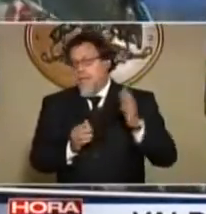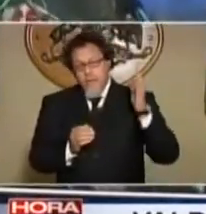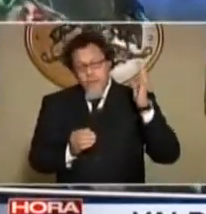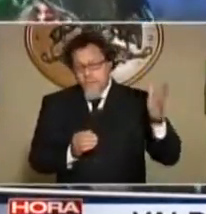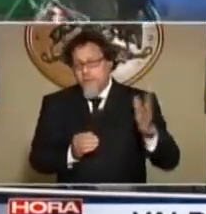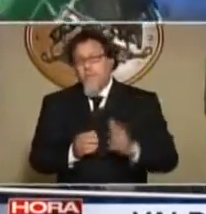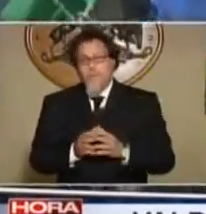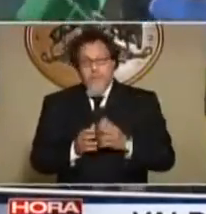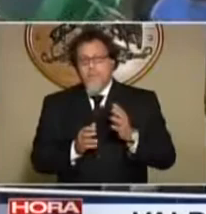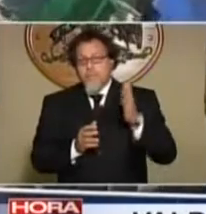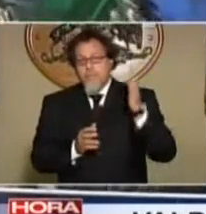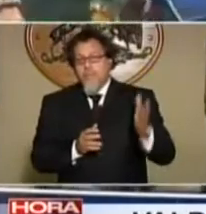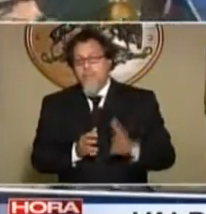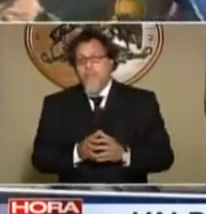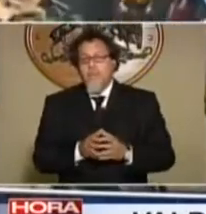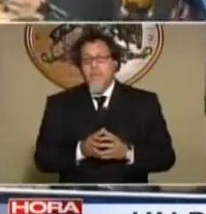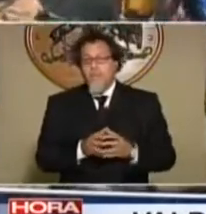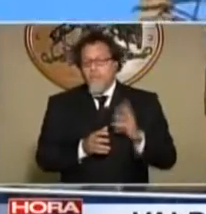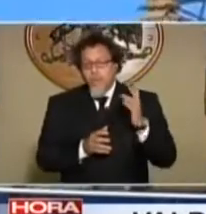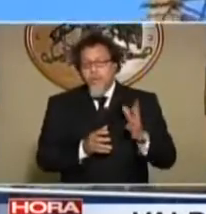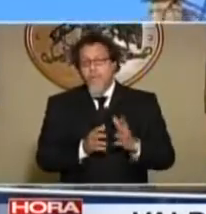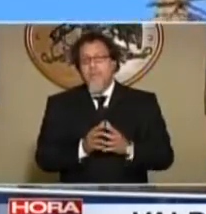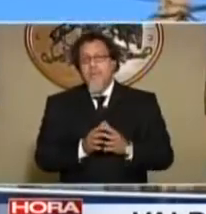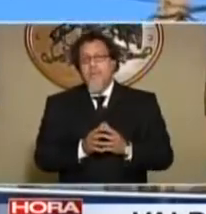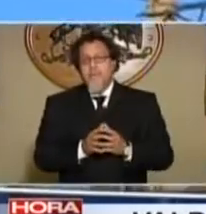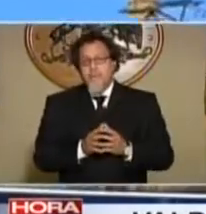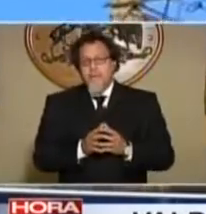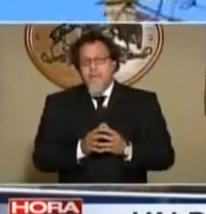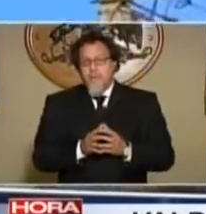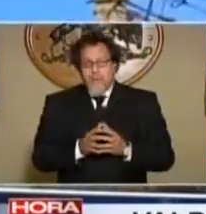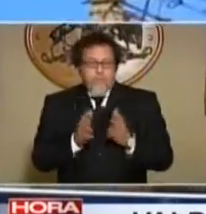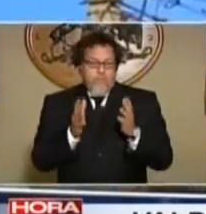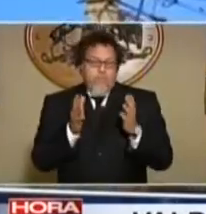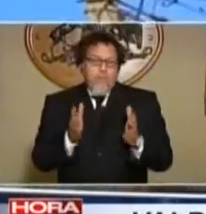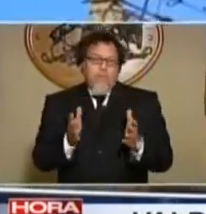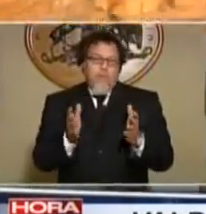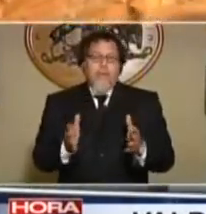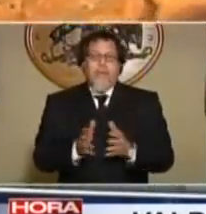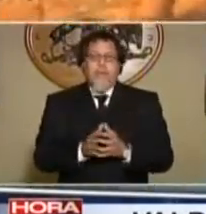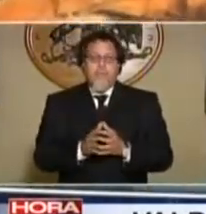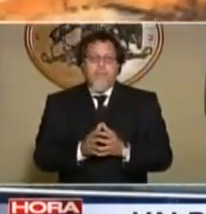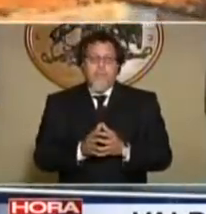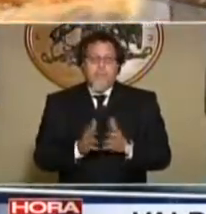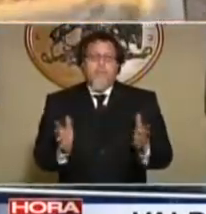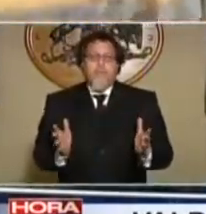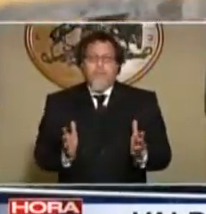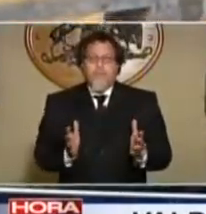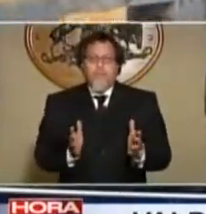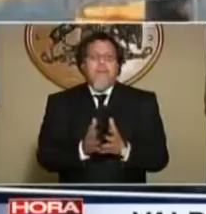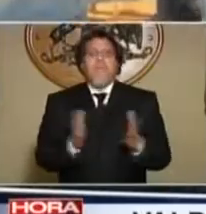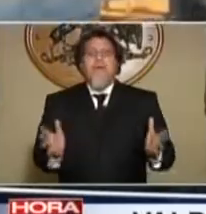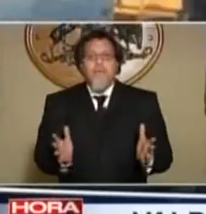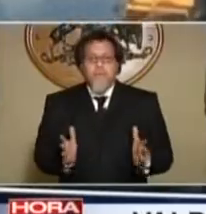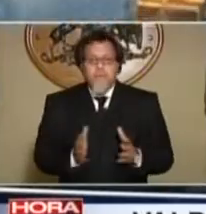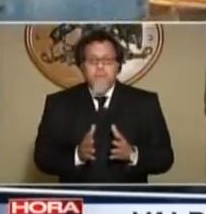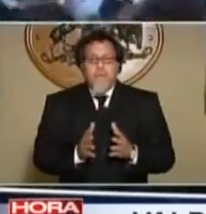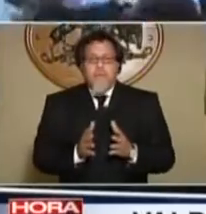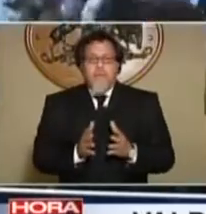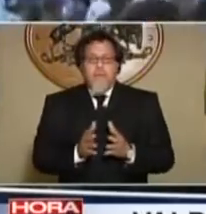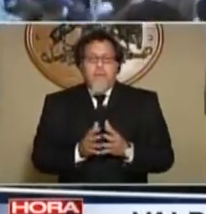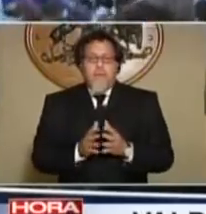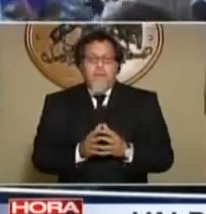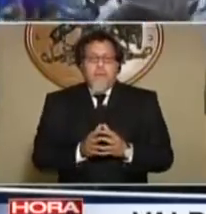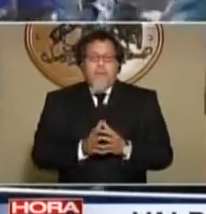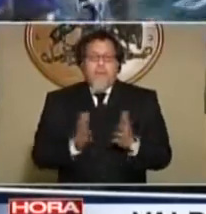y recorriendo, por ejemplo, Cerro Mercés, que hemos ido en dos oportunidades, yo recorrí lugares que son 100% urbanizados,